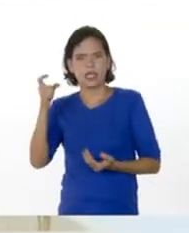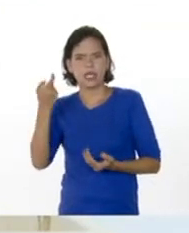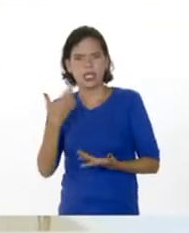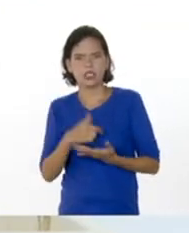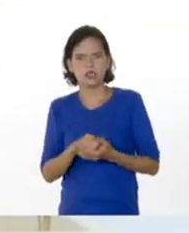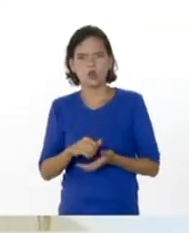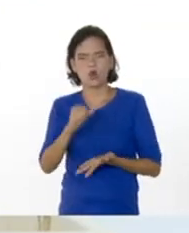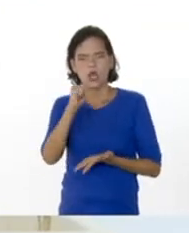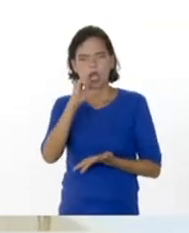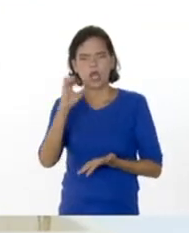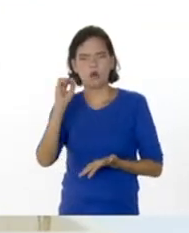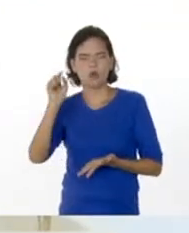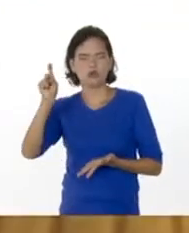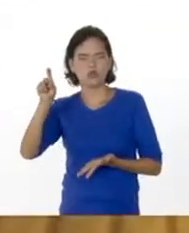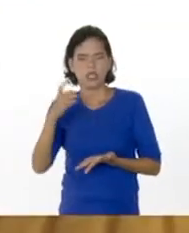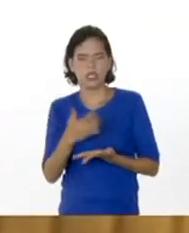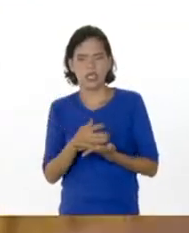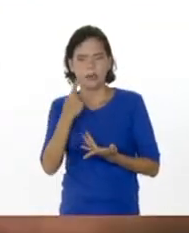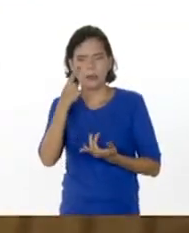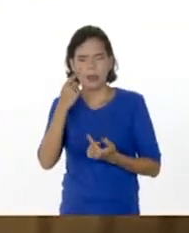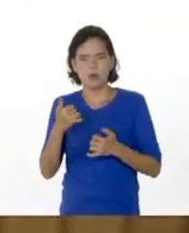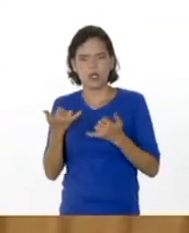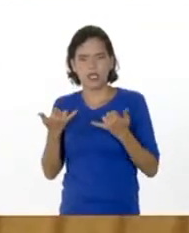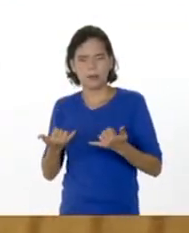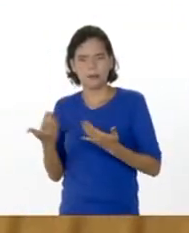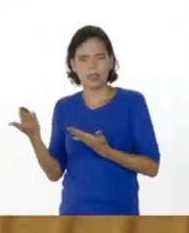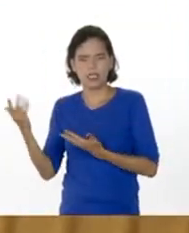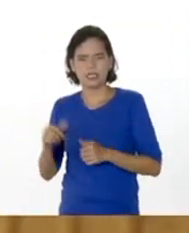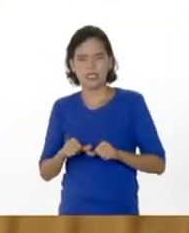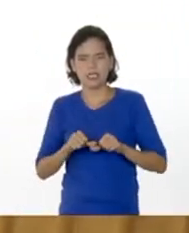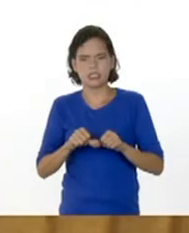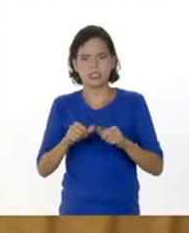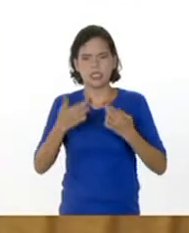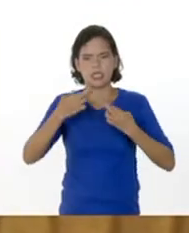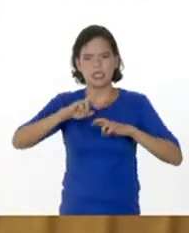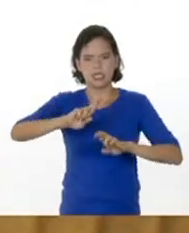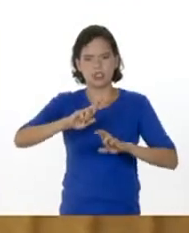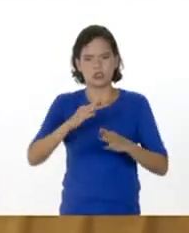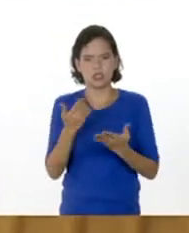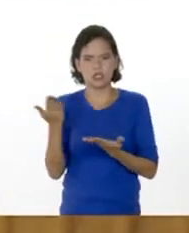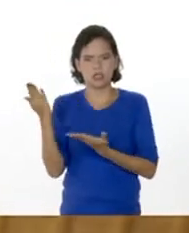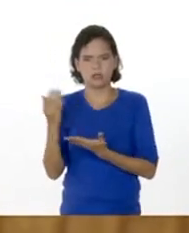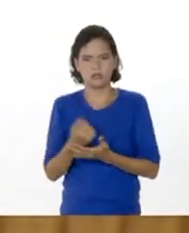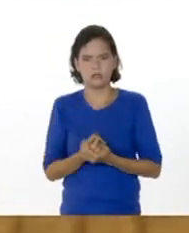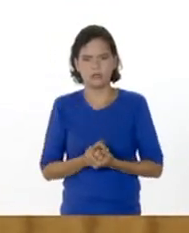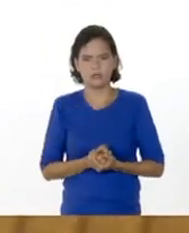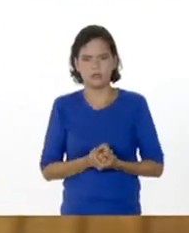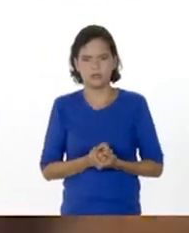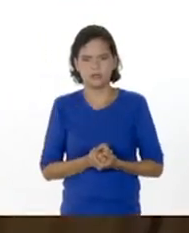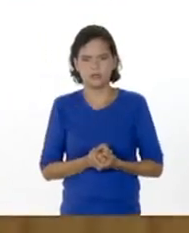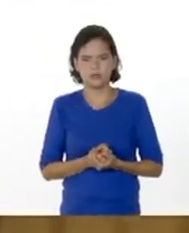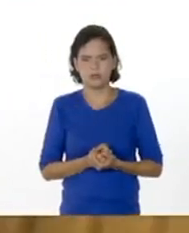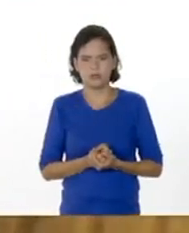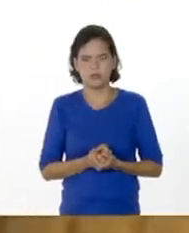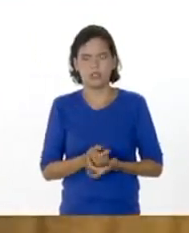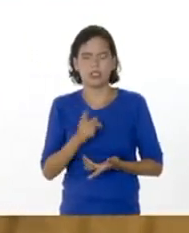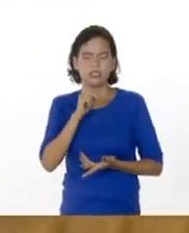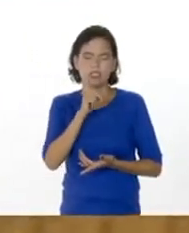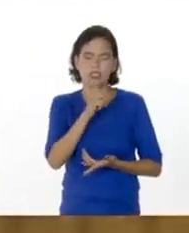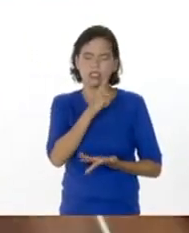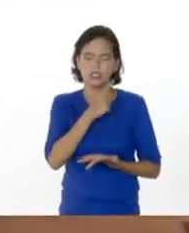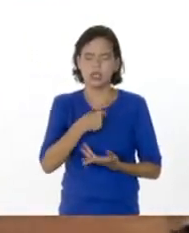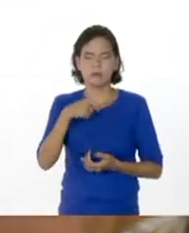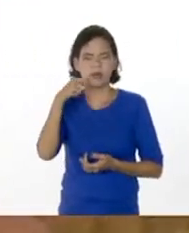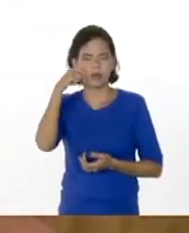tiende a seguir reaccionando. ¿Verdad? Y se le llama el colmillo del